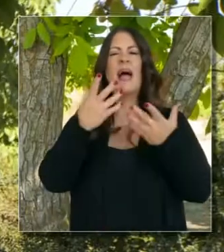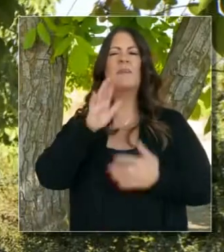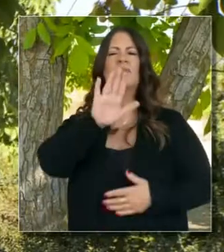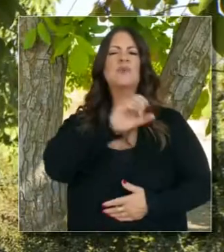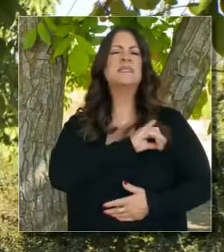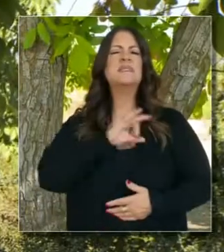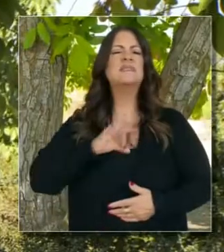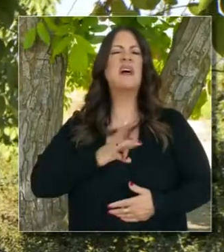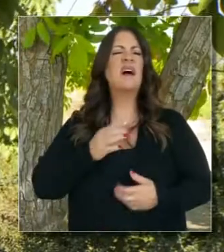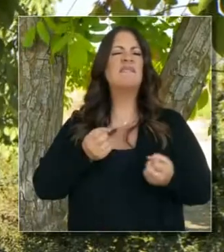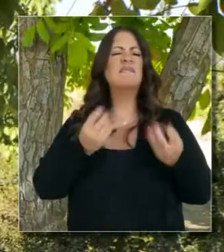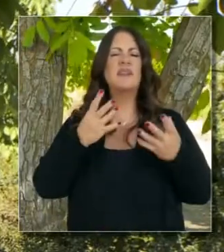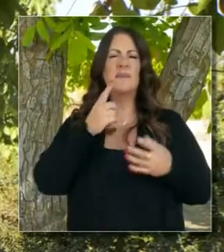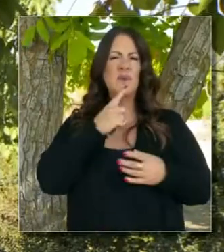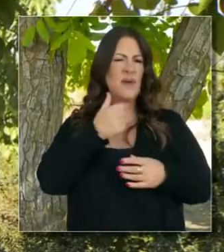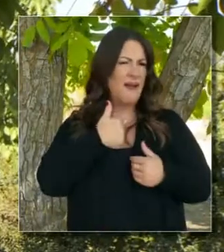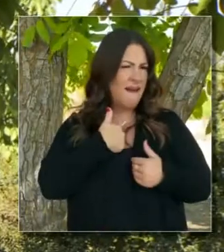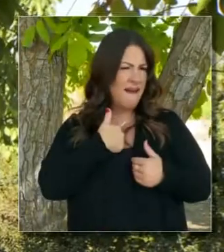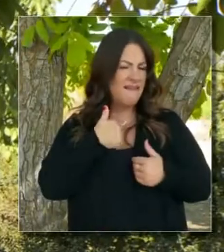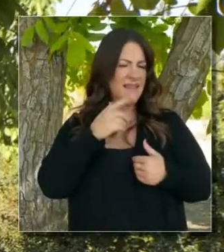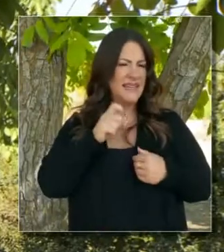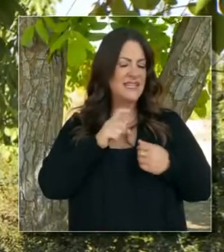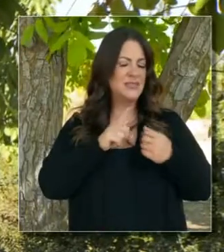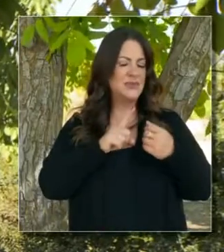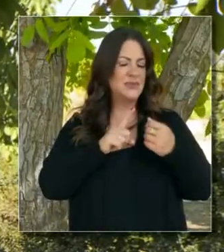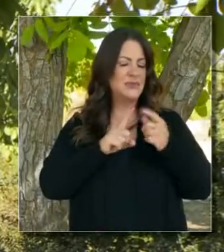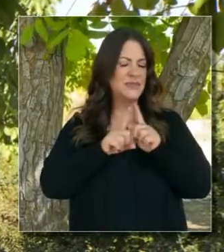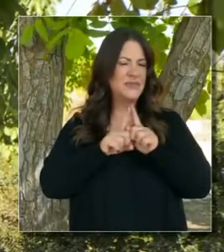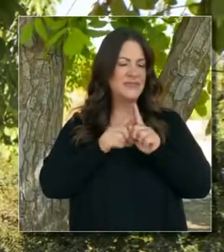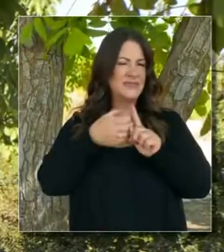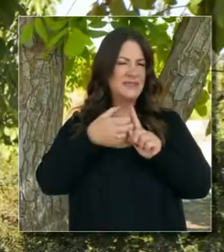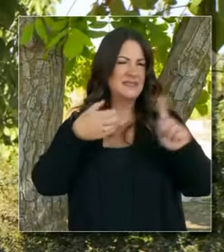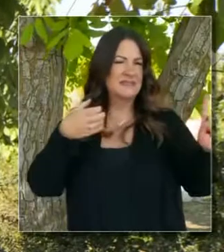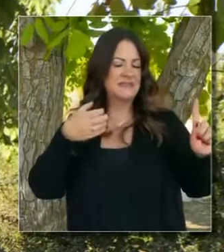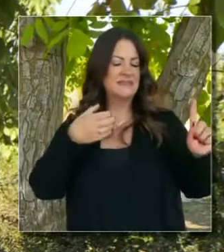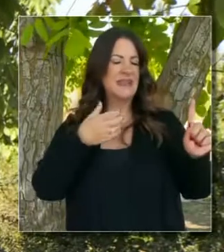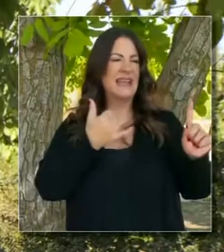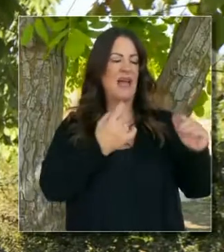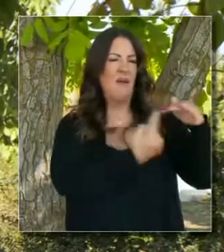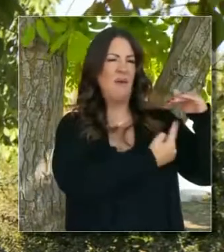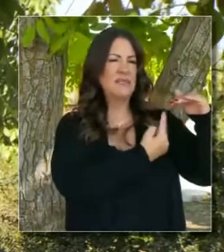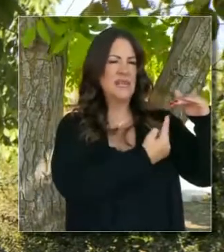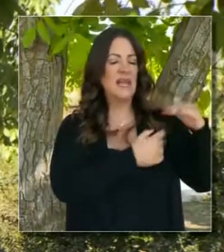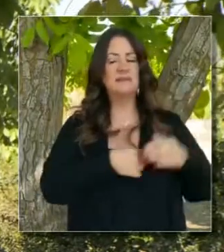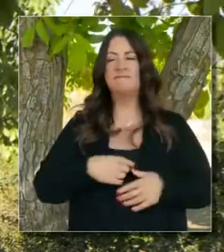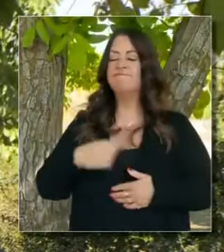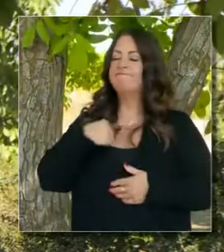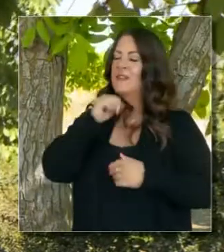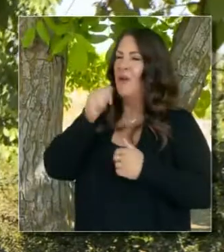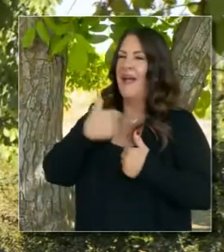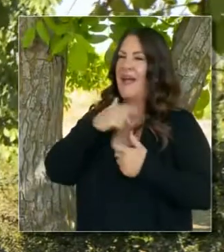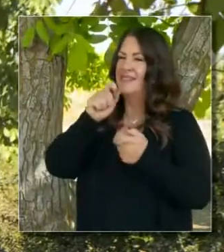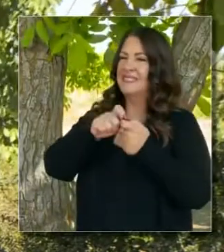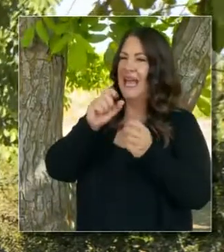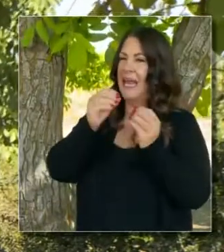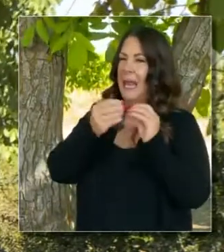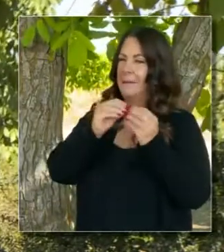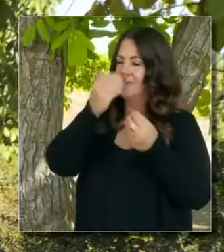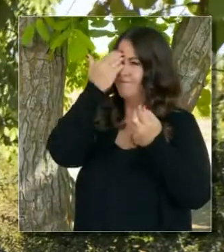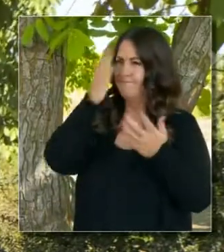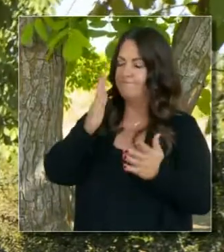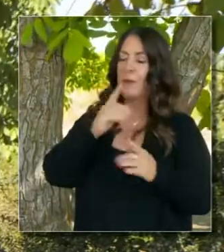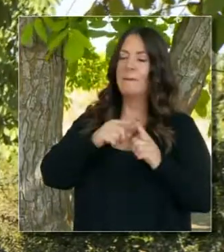cifra de cuántos están aislados personalmente? No tengo ese dato. Es una información nueva. Todos pasan por el protocolo